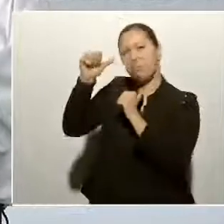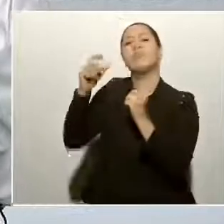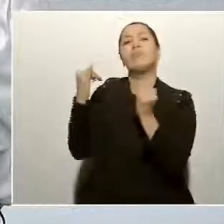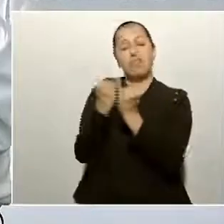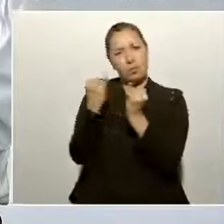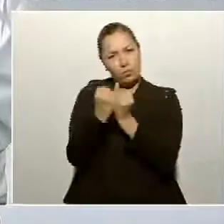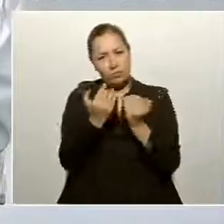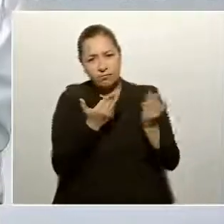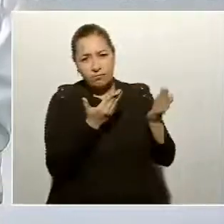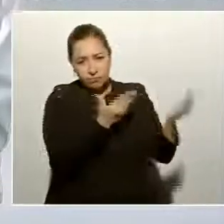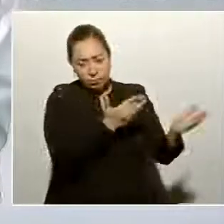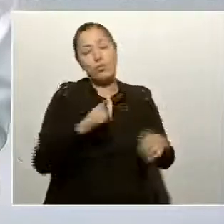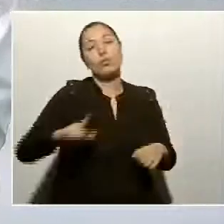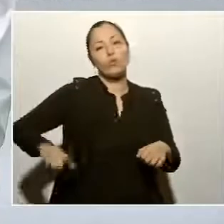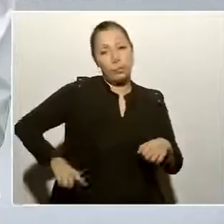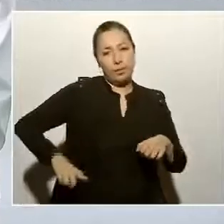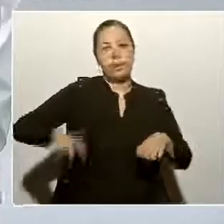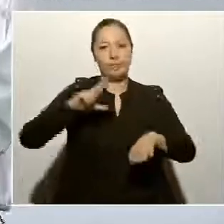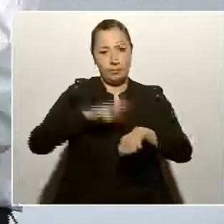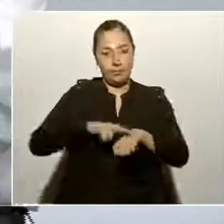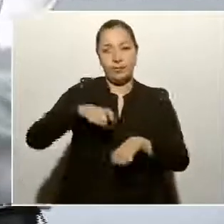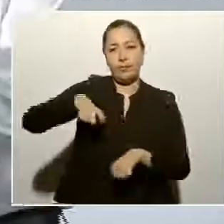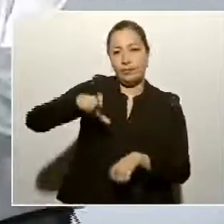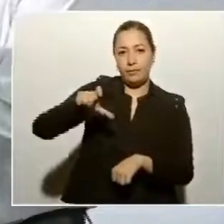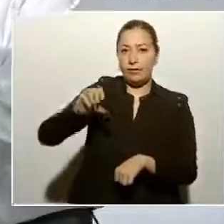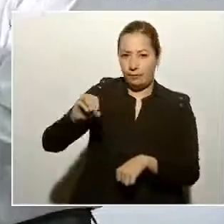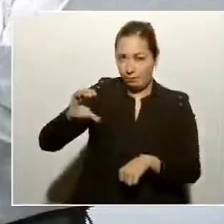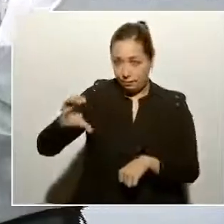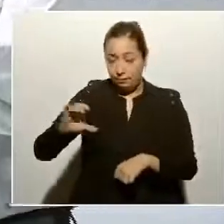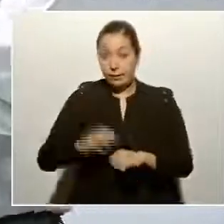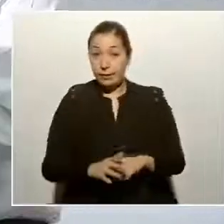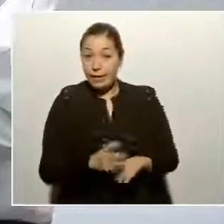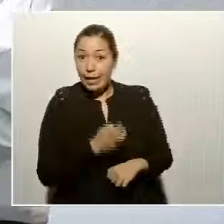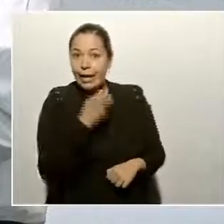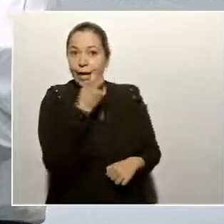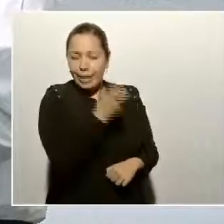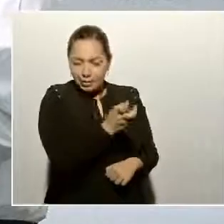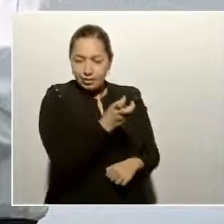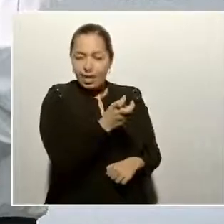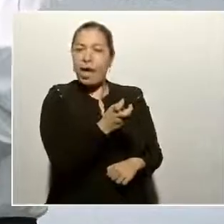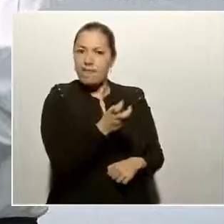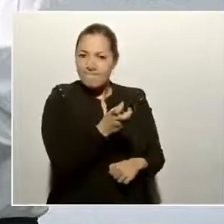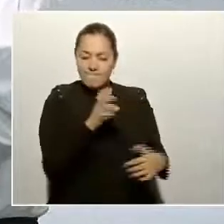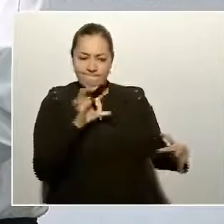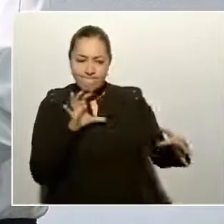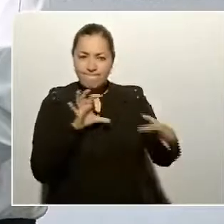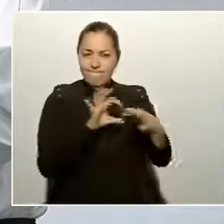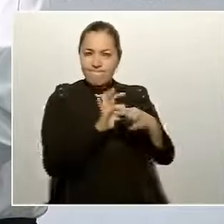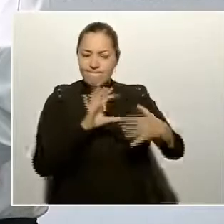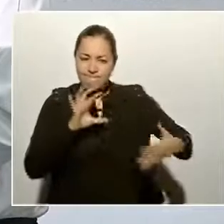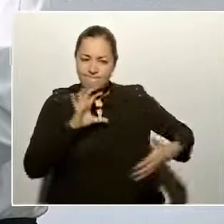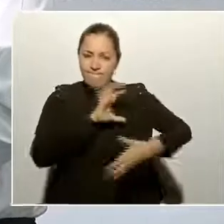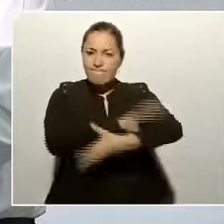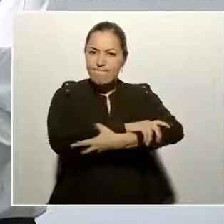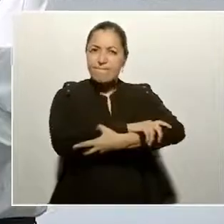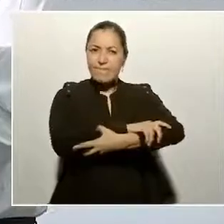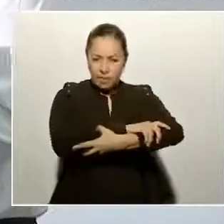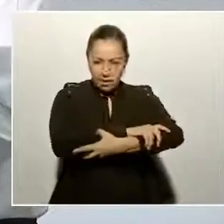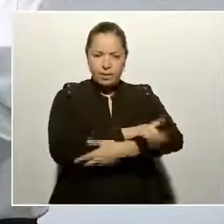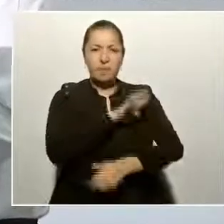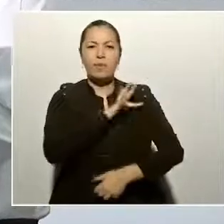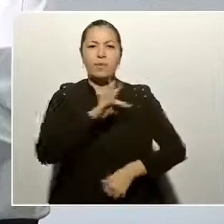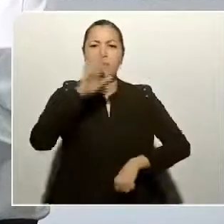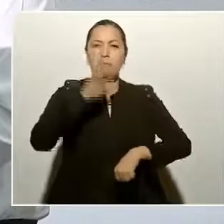Ordaz. Además, esto ha permitido sumar esfuerzos, sumar voluntades, sumar